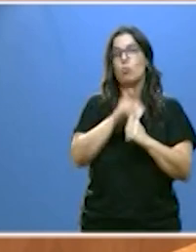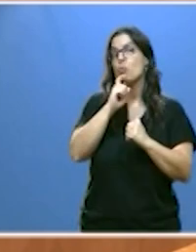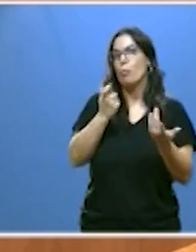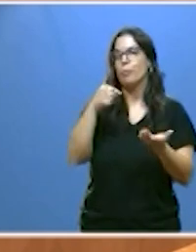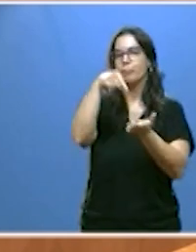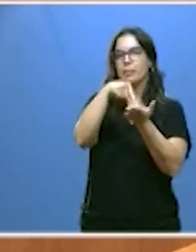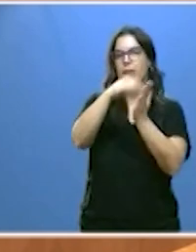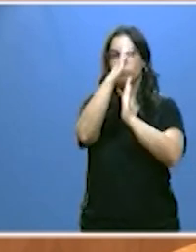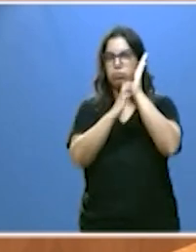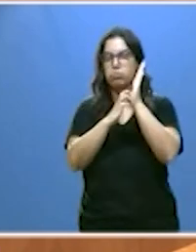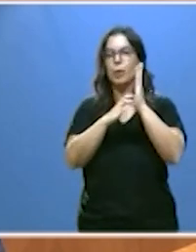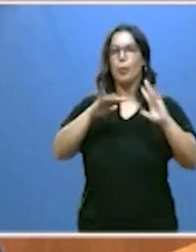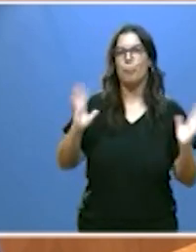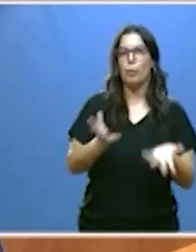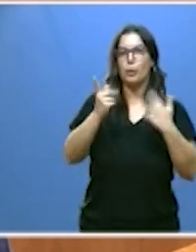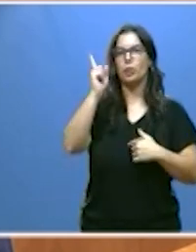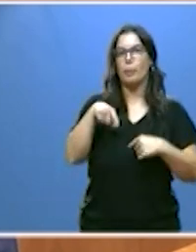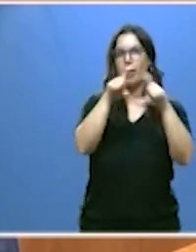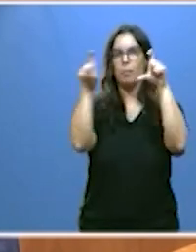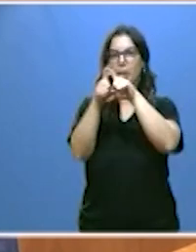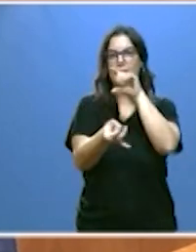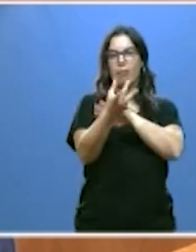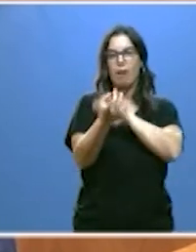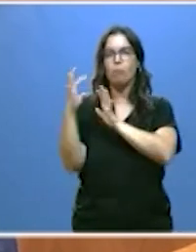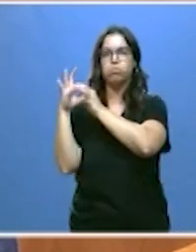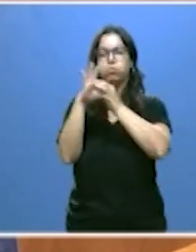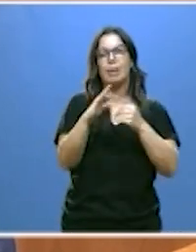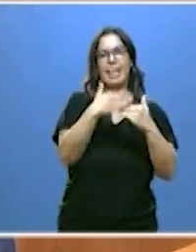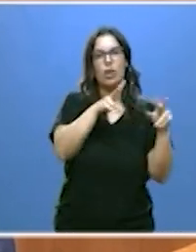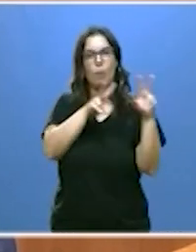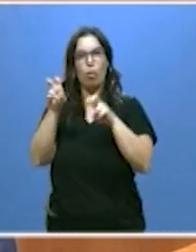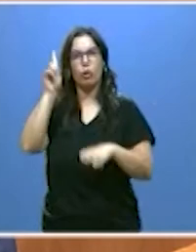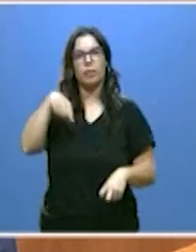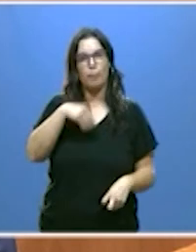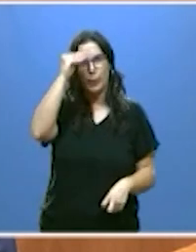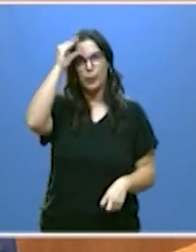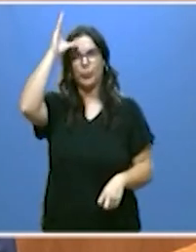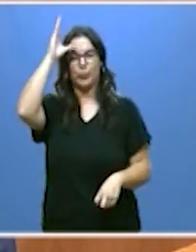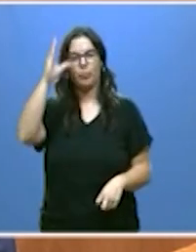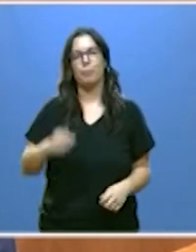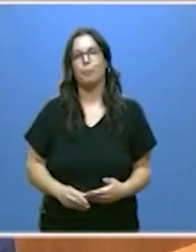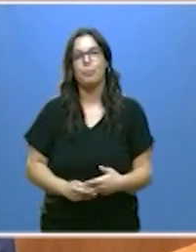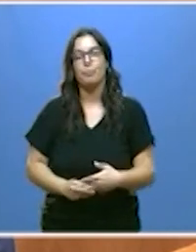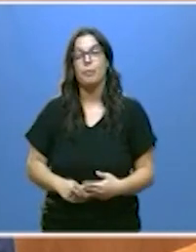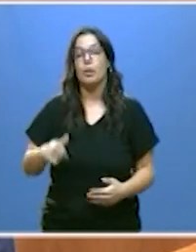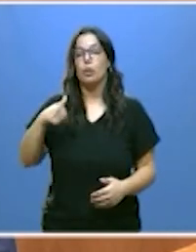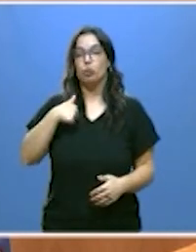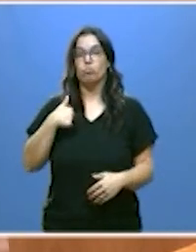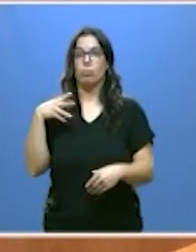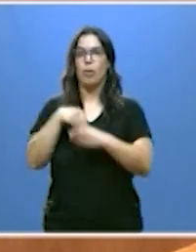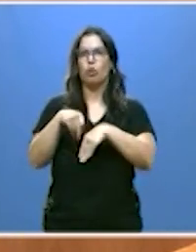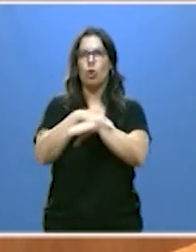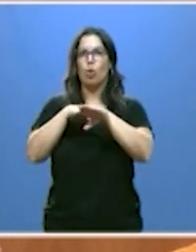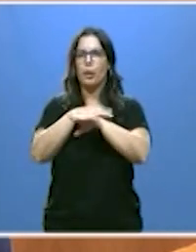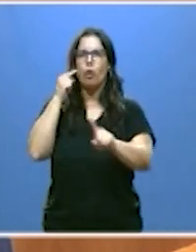promoviendo el emprendimiento de la mano, de la innovación y del conocimiento. Yo he venido al Gobierno de Castilla y León para